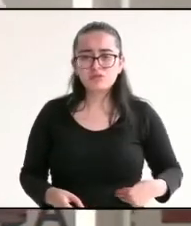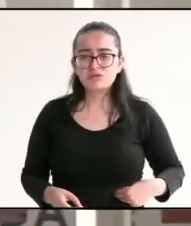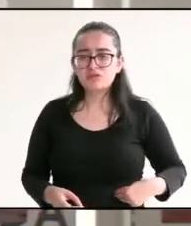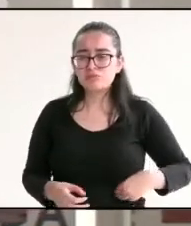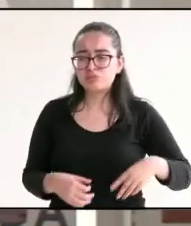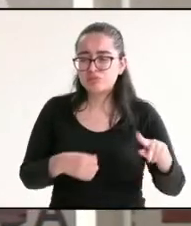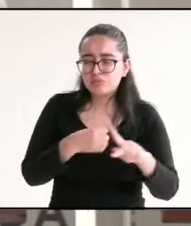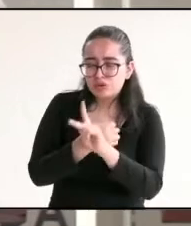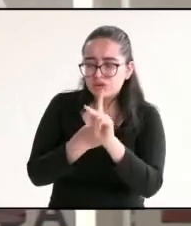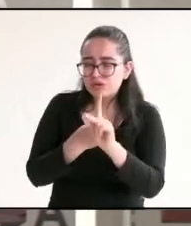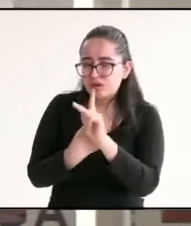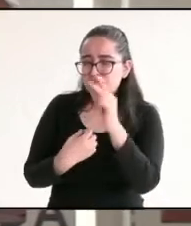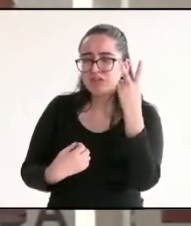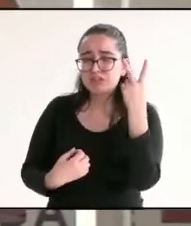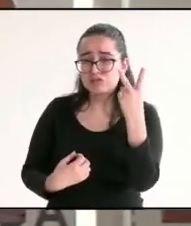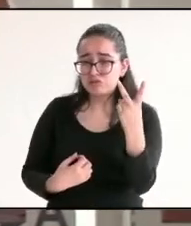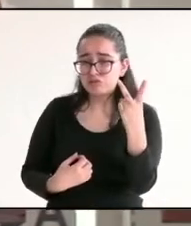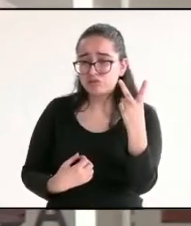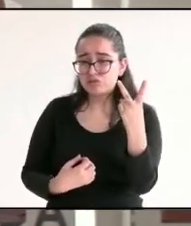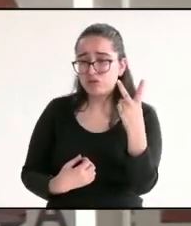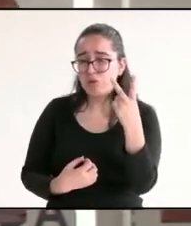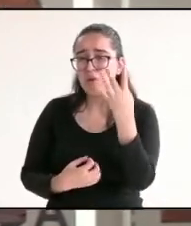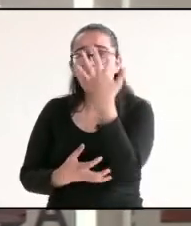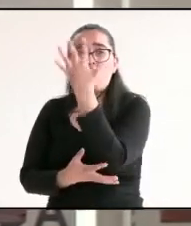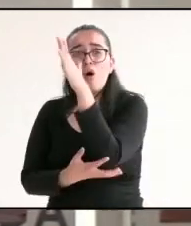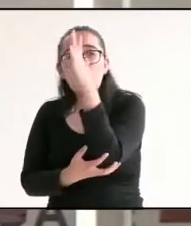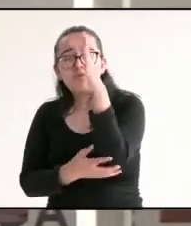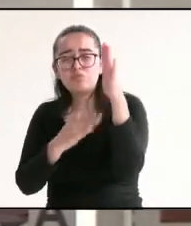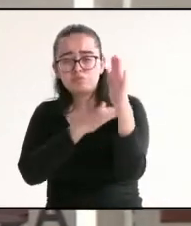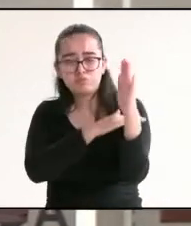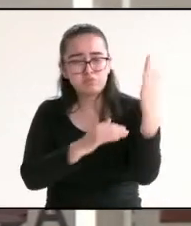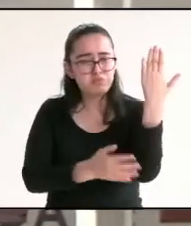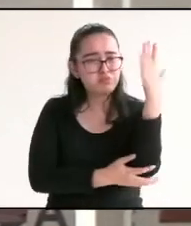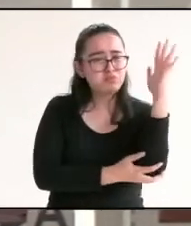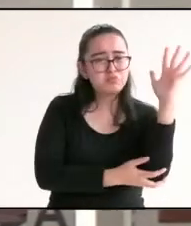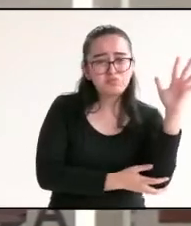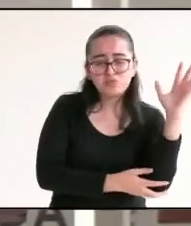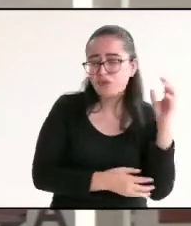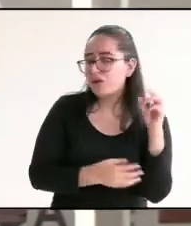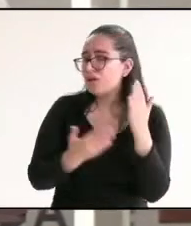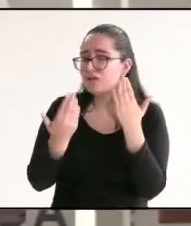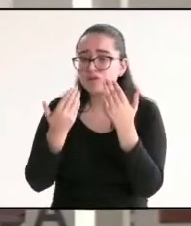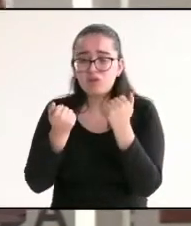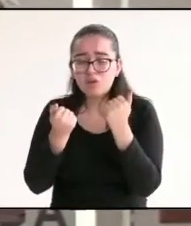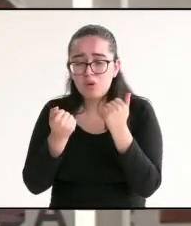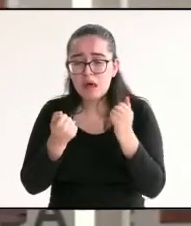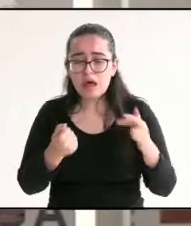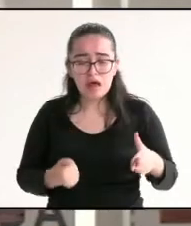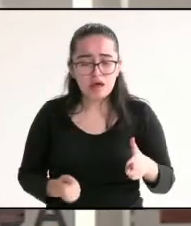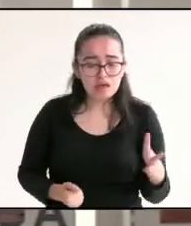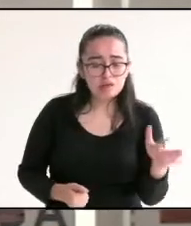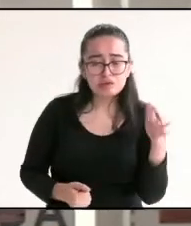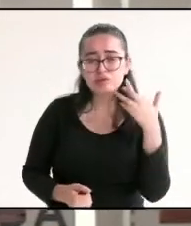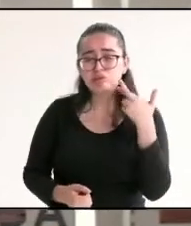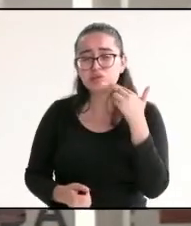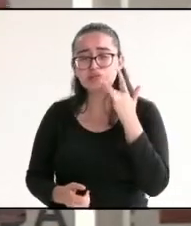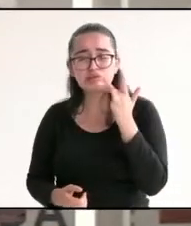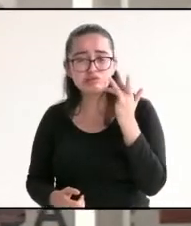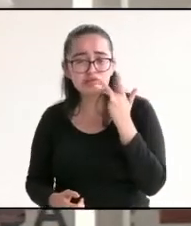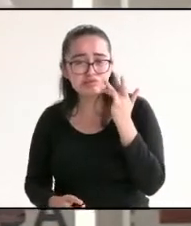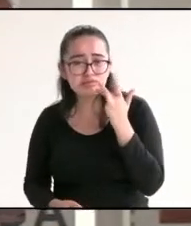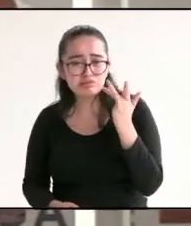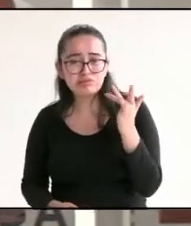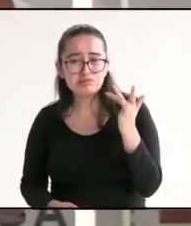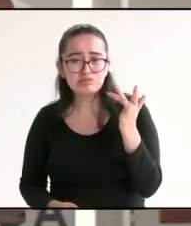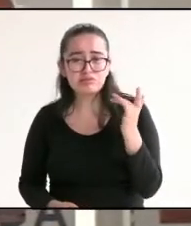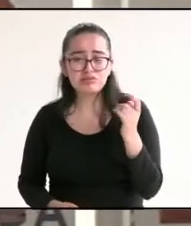Principalmente hay dos factores, la deforestación, así como la contaminación de nuestro río y el desvío de este. Las